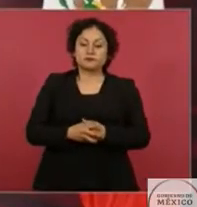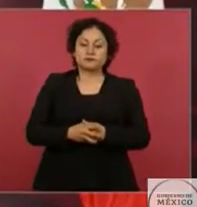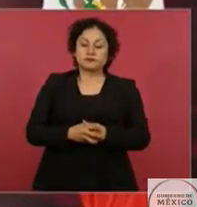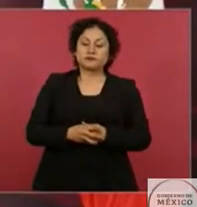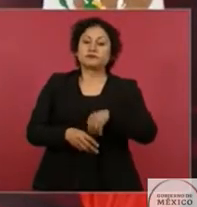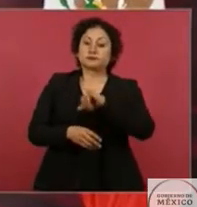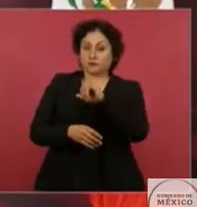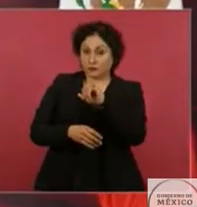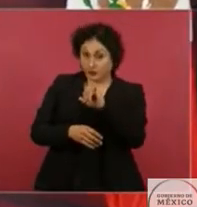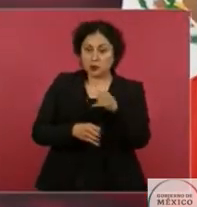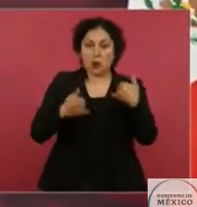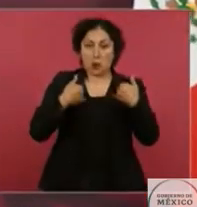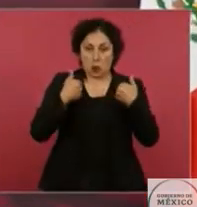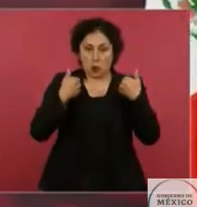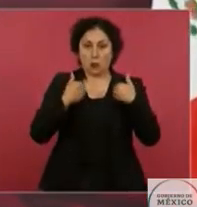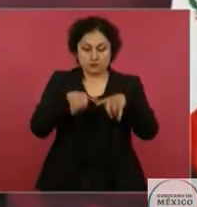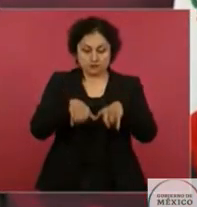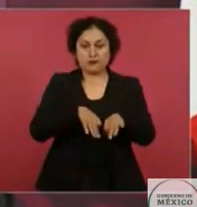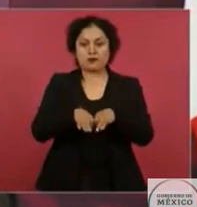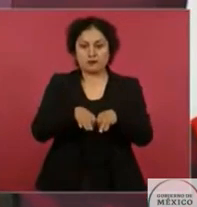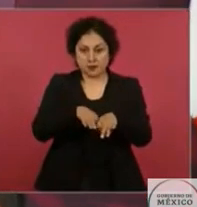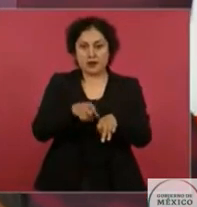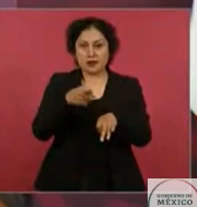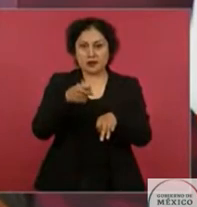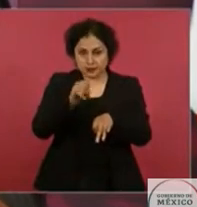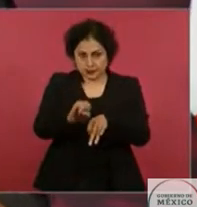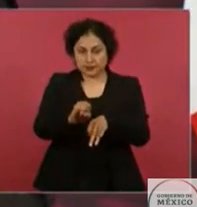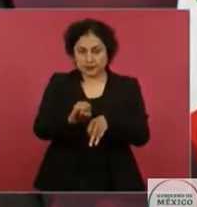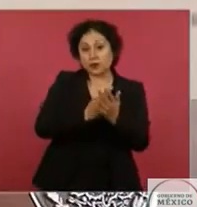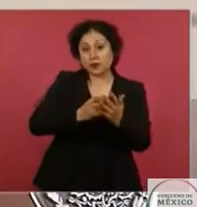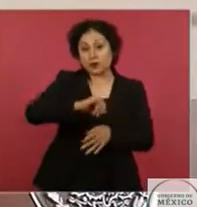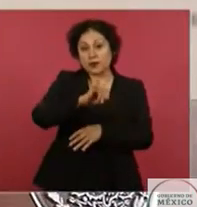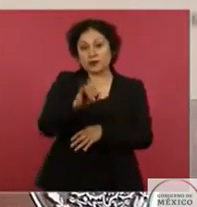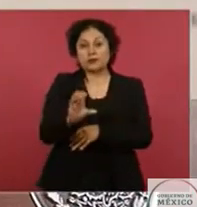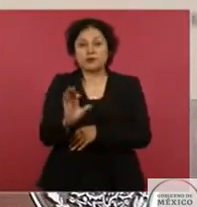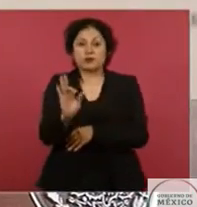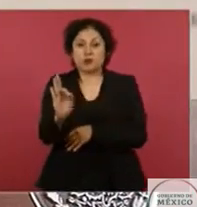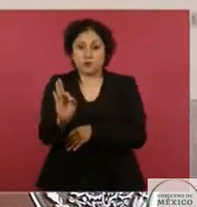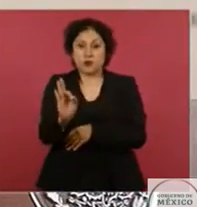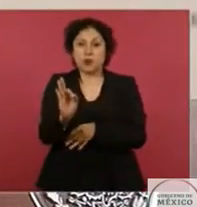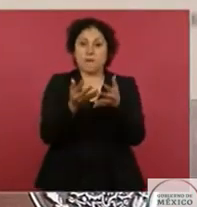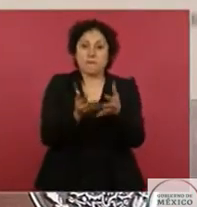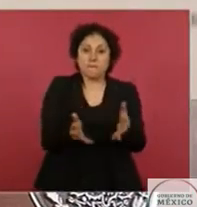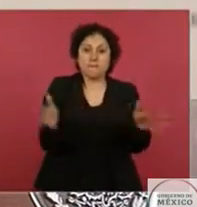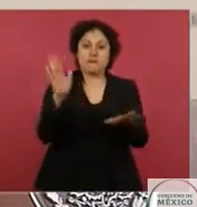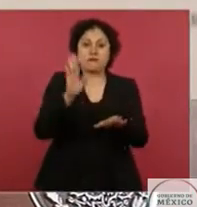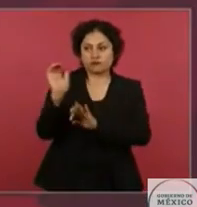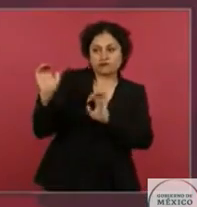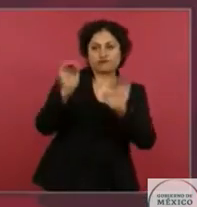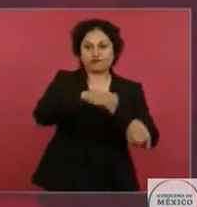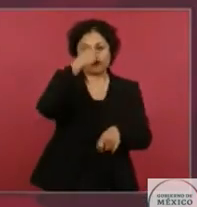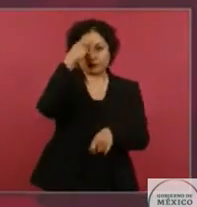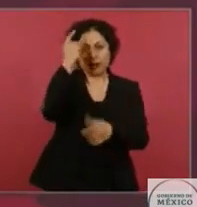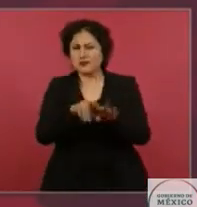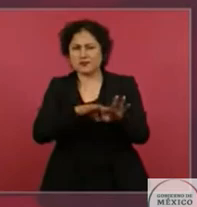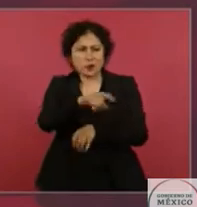sobre todo de jóvenes. Se va a ampliar el programa de jóvenes construyendo el futuro para trabajos de limpieza y